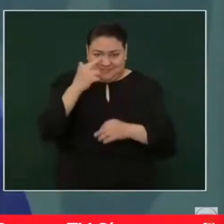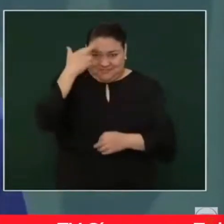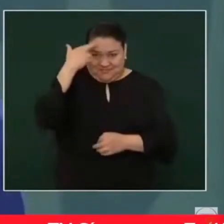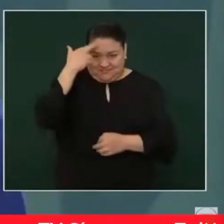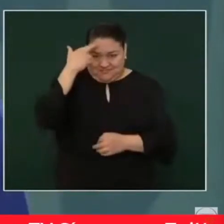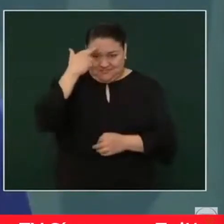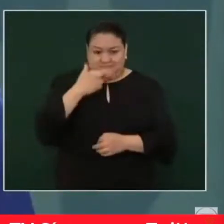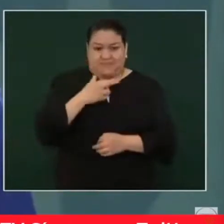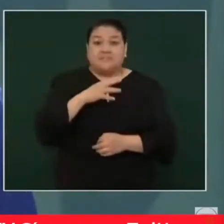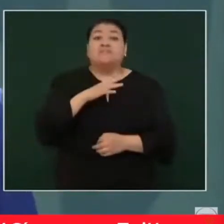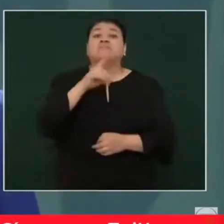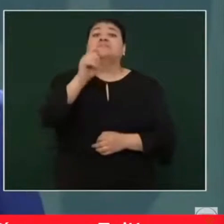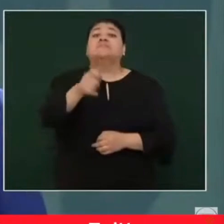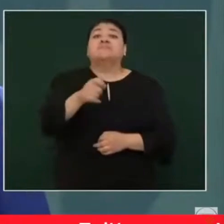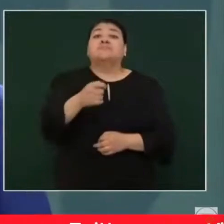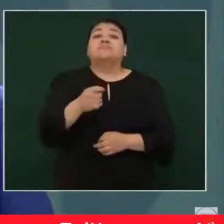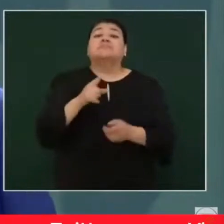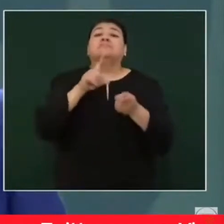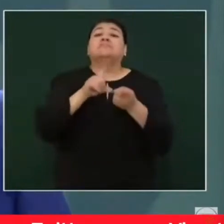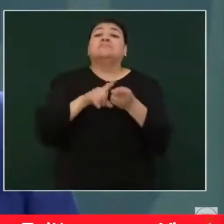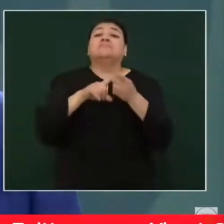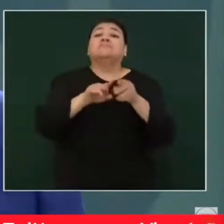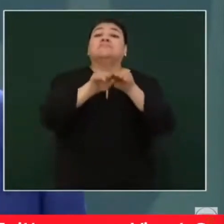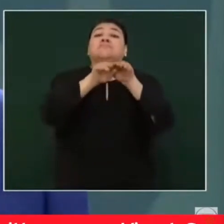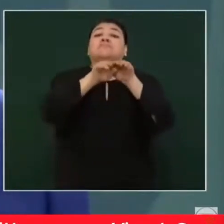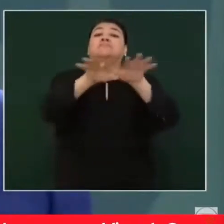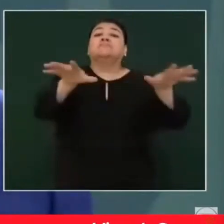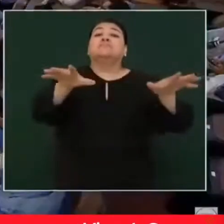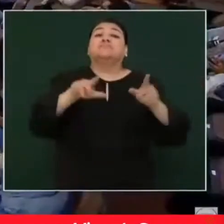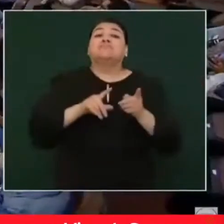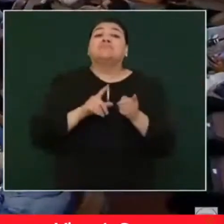se escucha, se ve,